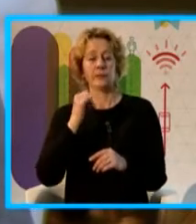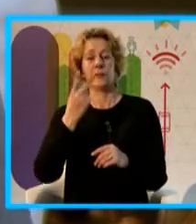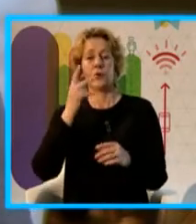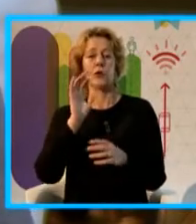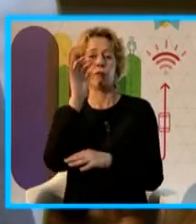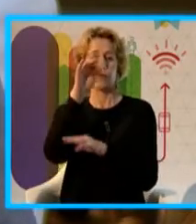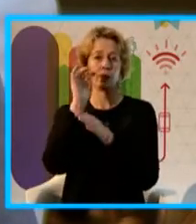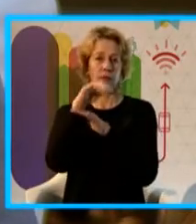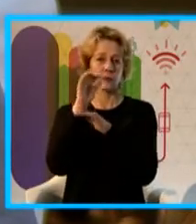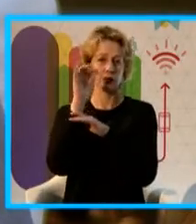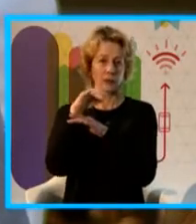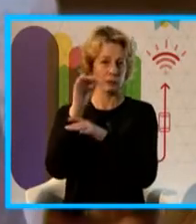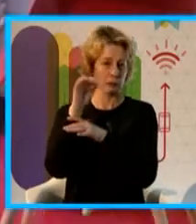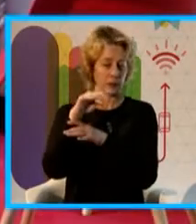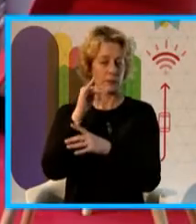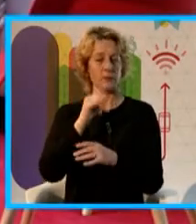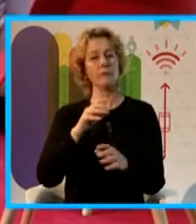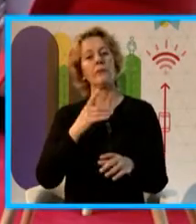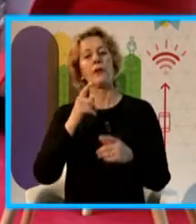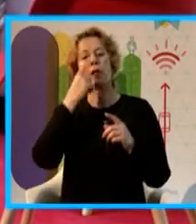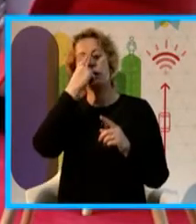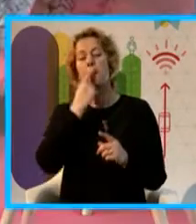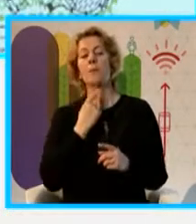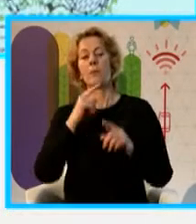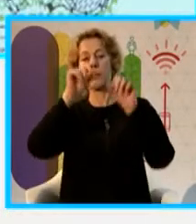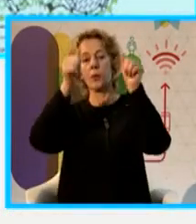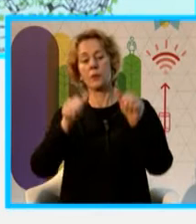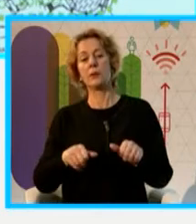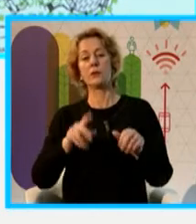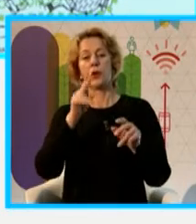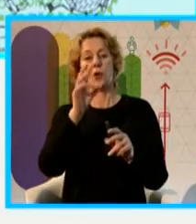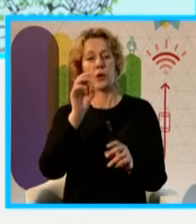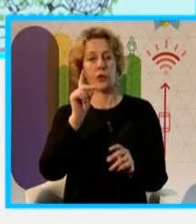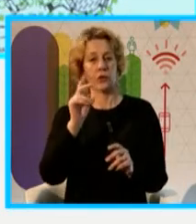ahí tenemos el monumento a Rodoy, el monumento a Florencio Sánchez, y está la avenida Sarmiento.